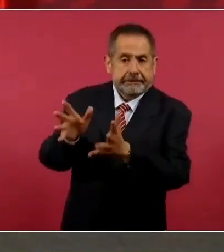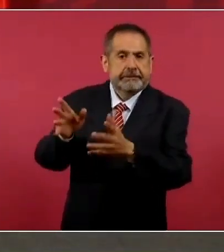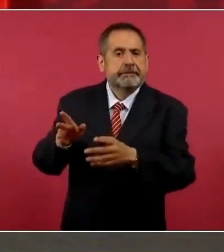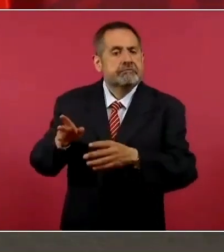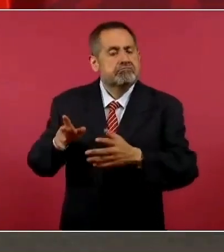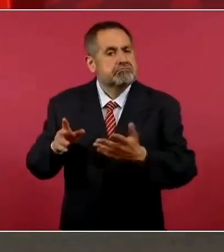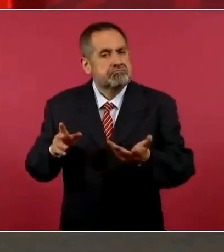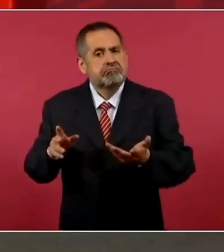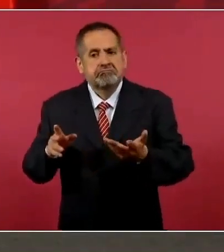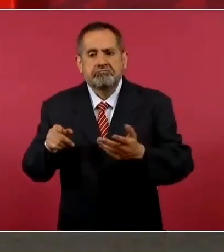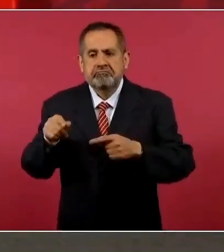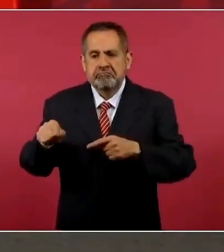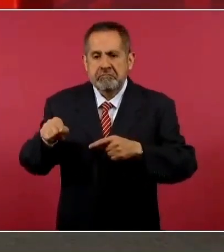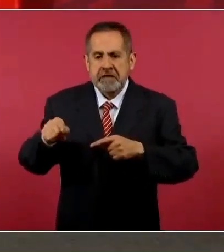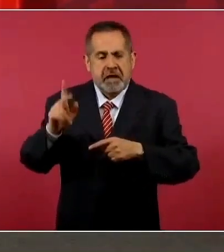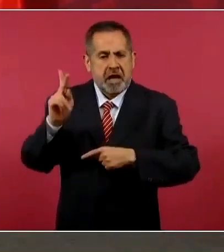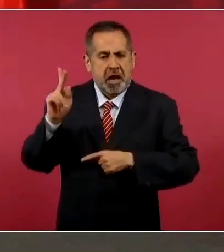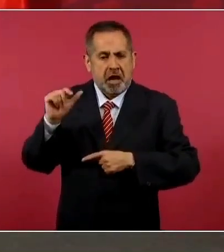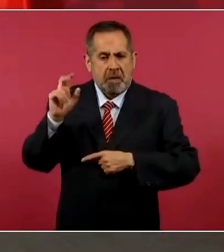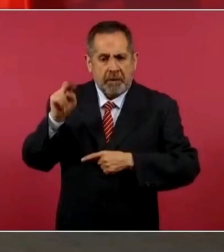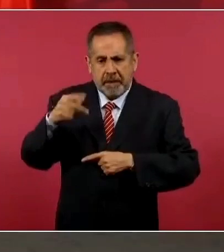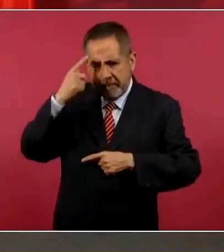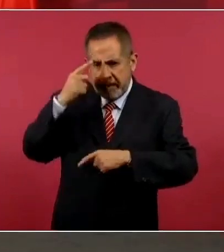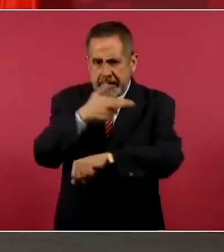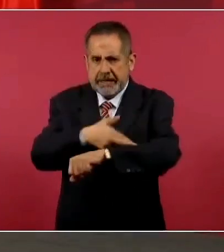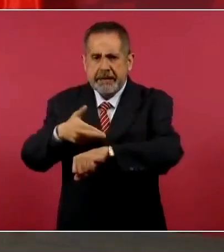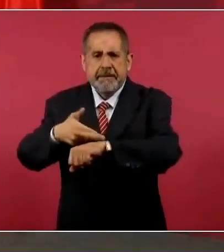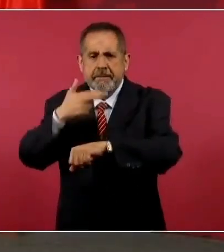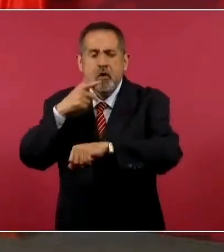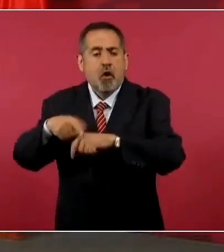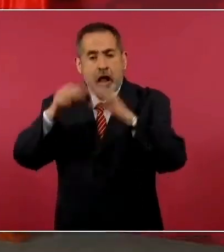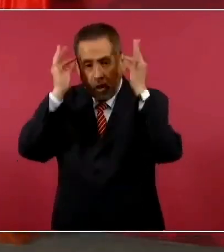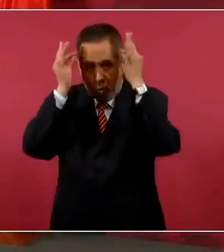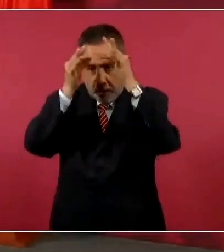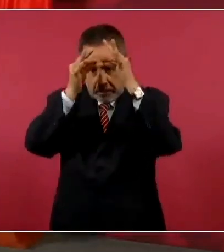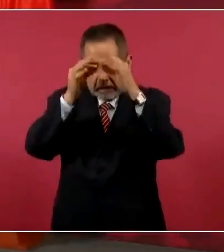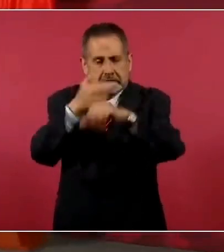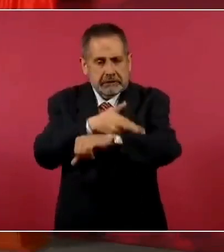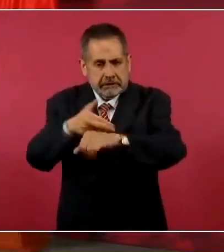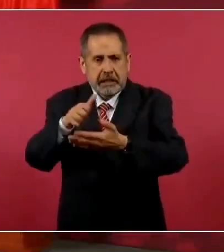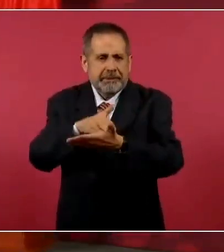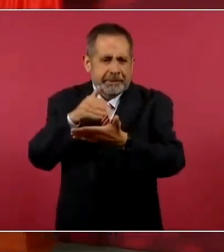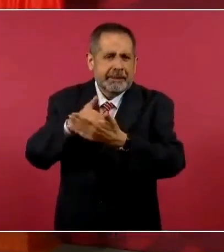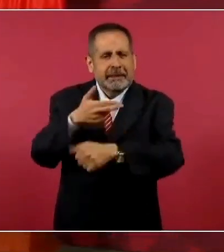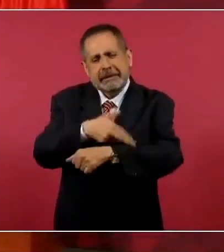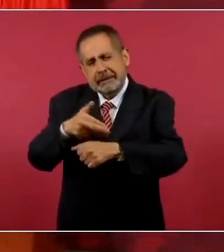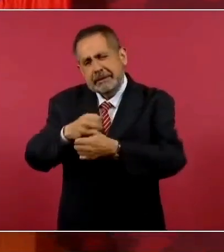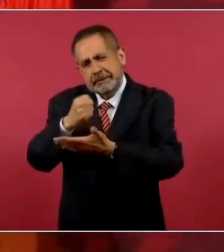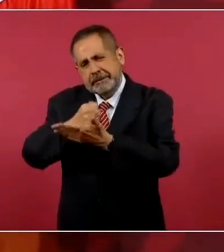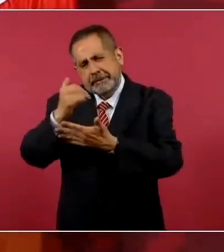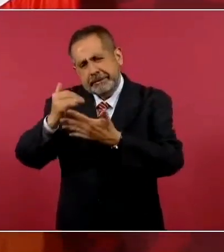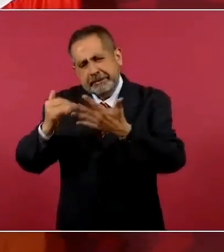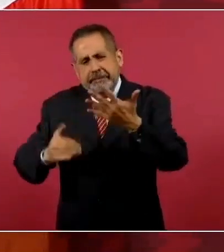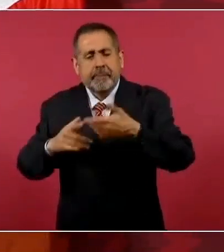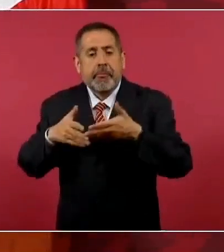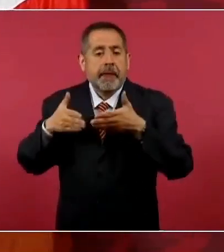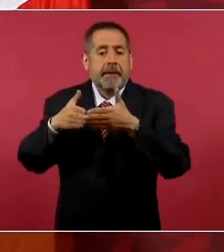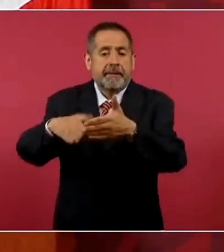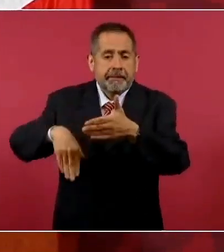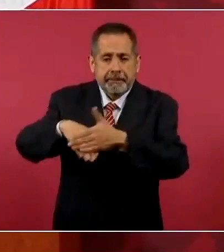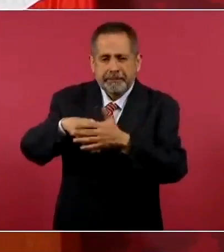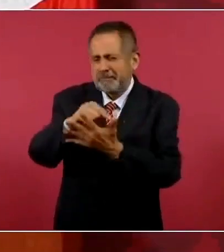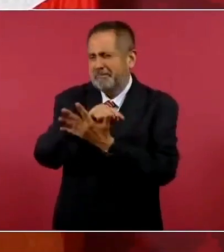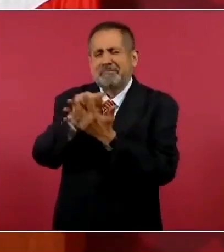un plan de mejoramiento, mejoramiento aduanas, de puertos, en fin,